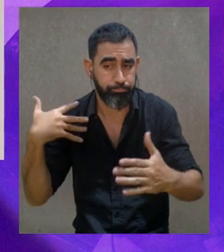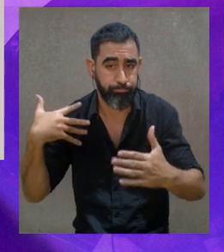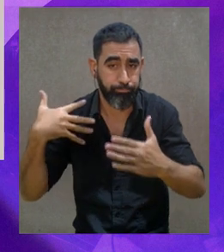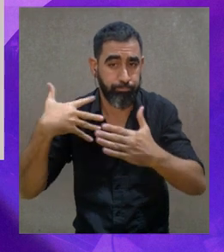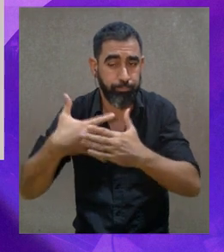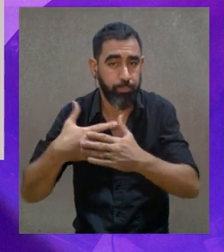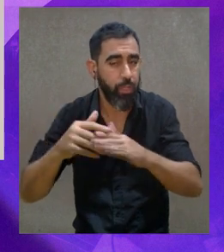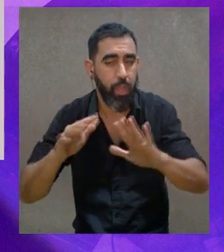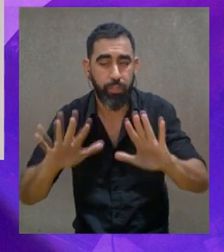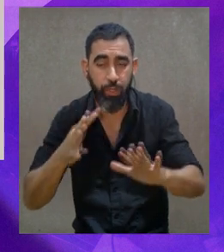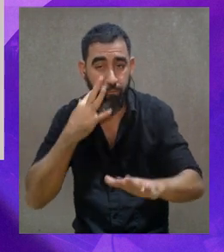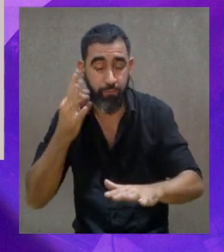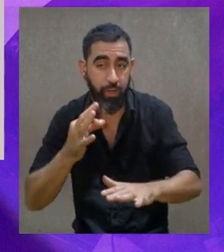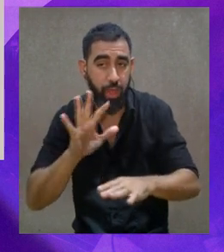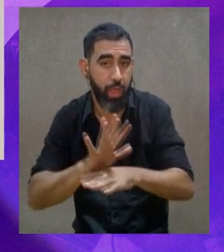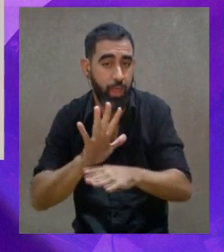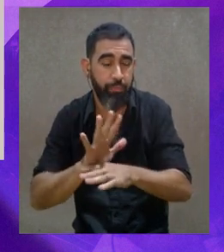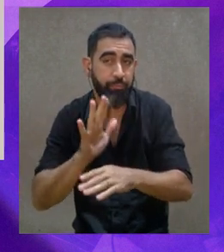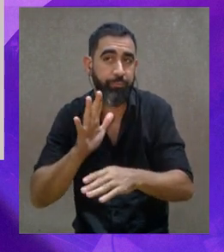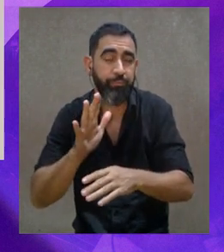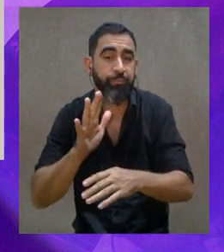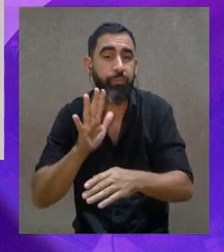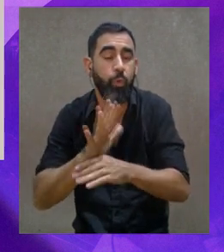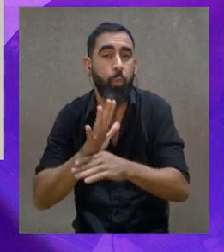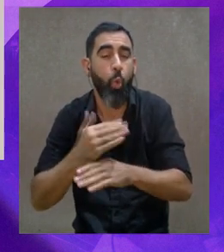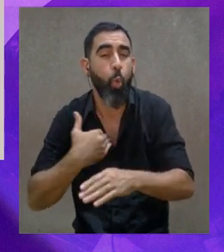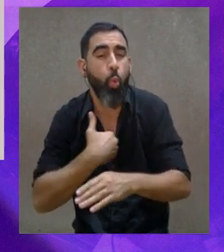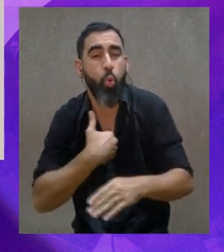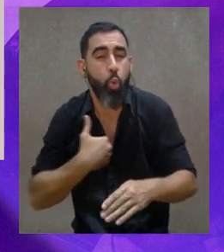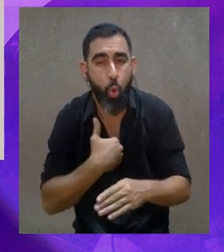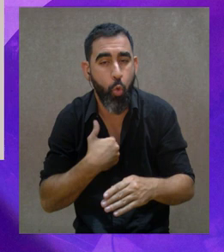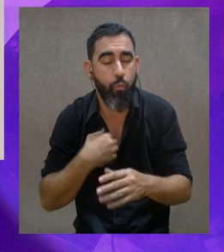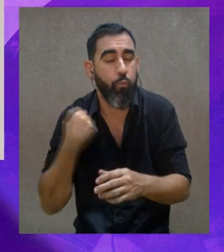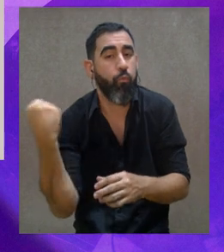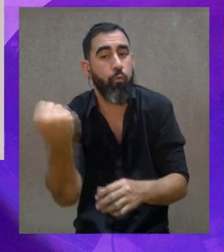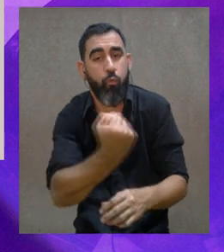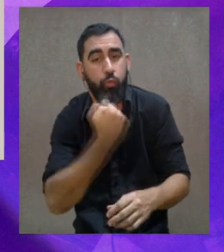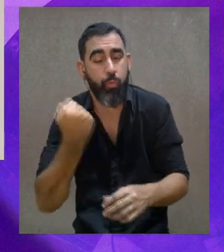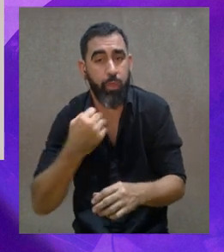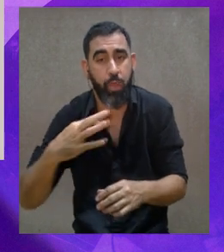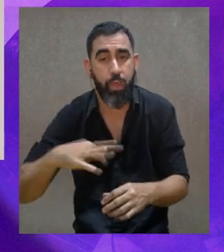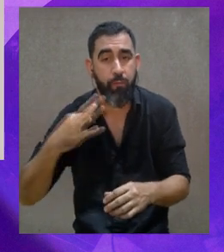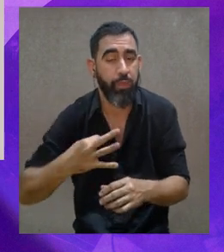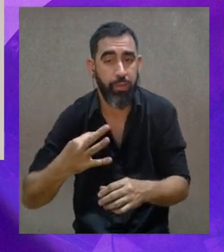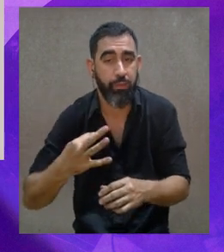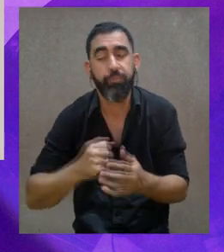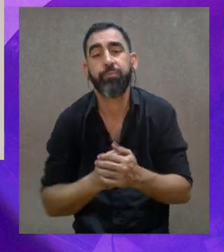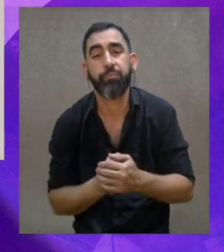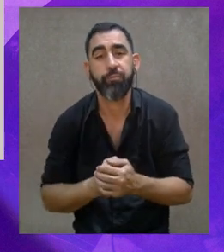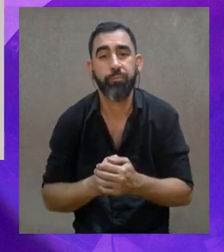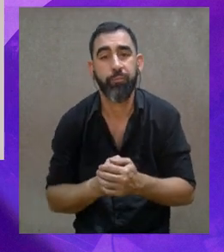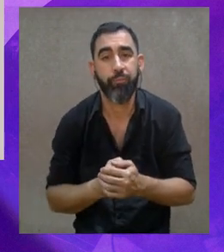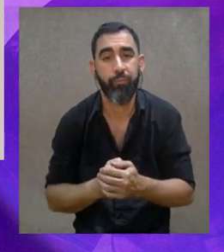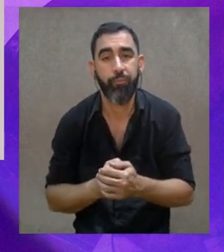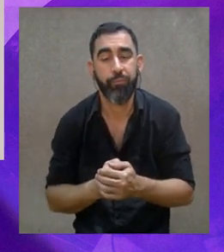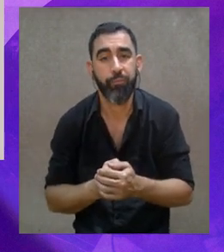que cumplido y cumple una función fundamental para tener un poco